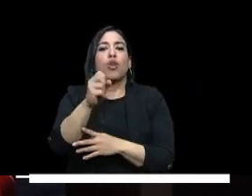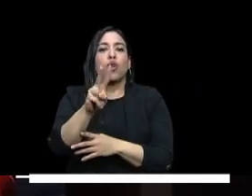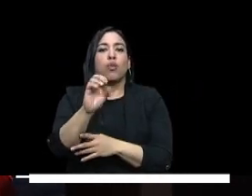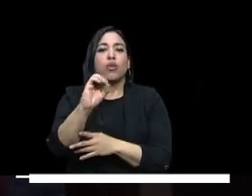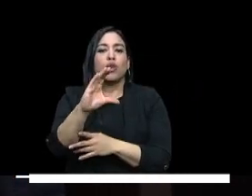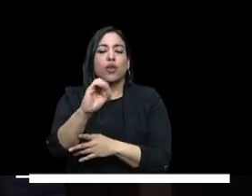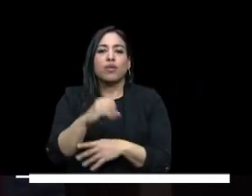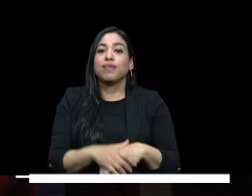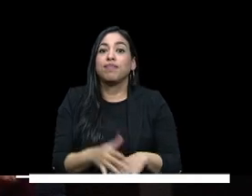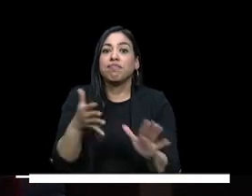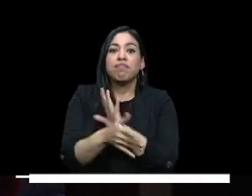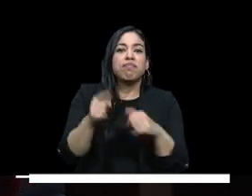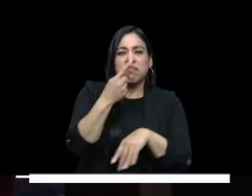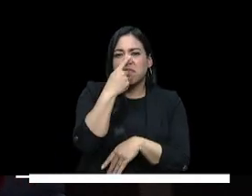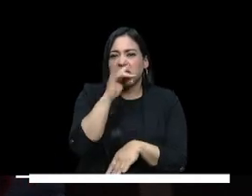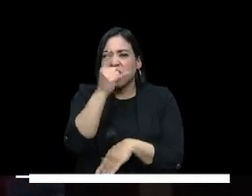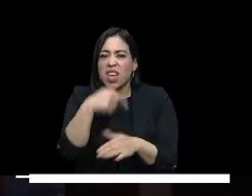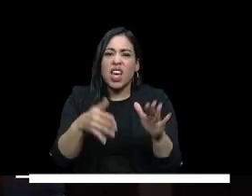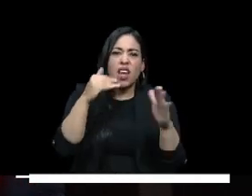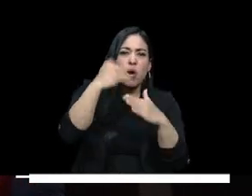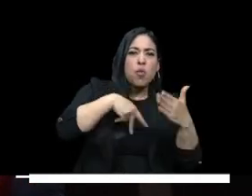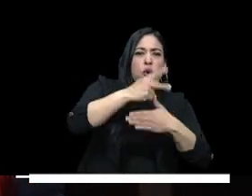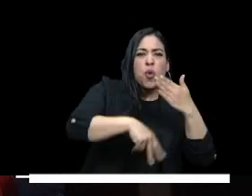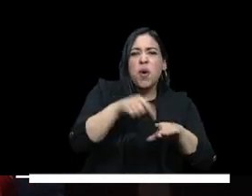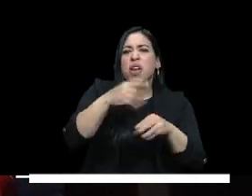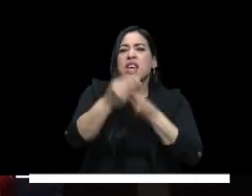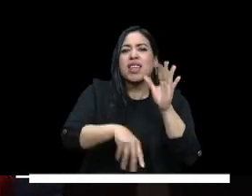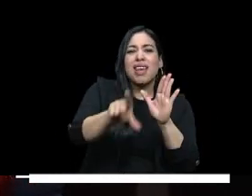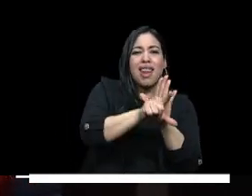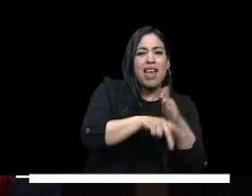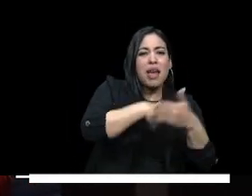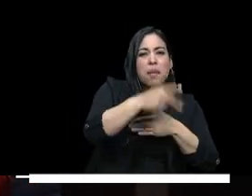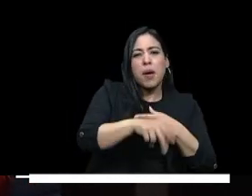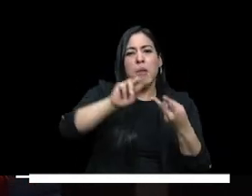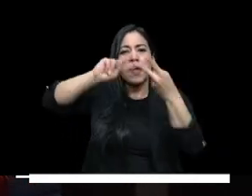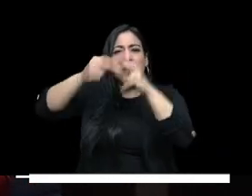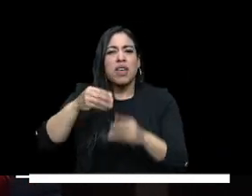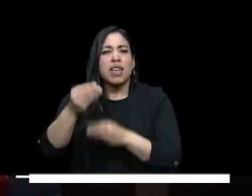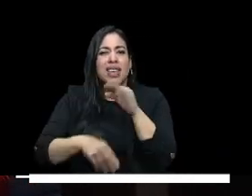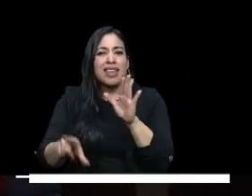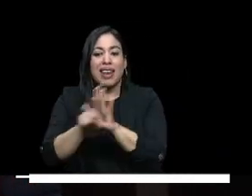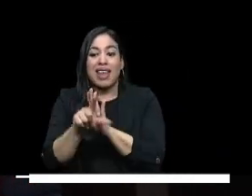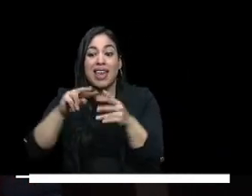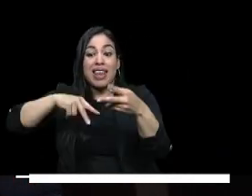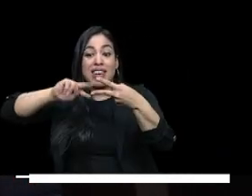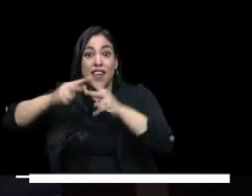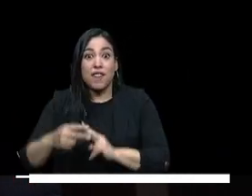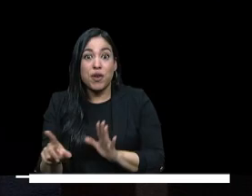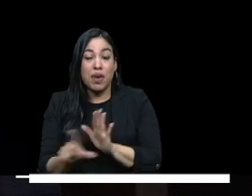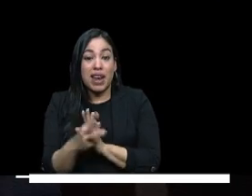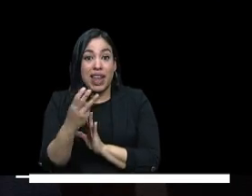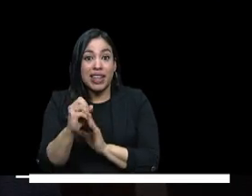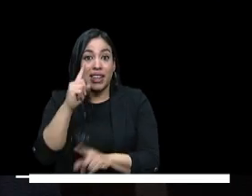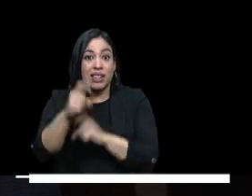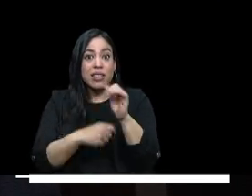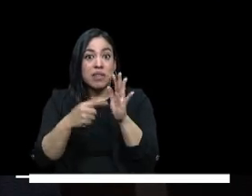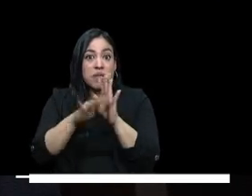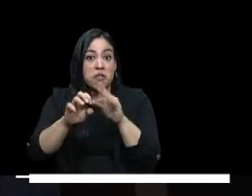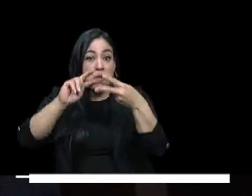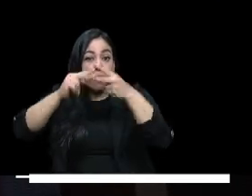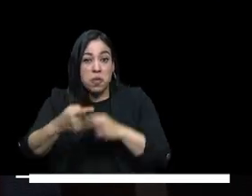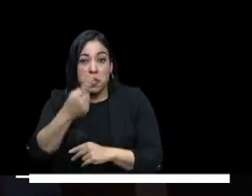.gov.co para consultar los proyectos de ley estatutaria y la reforma a la ley 30 de 1992